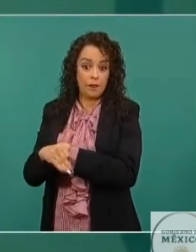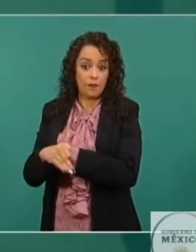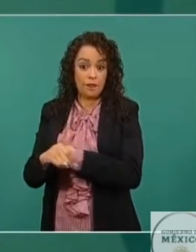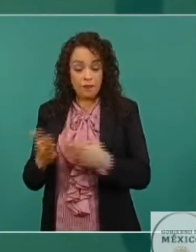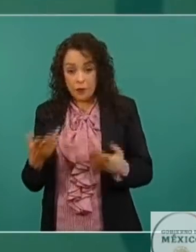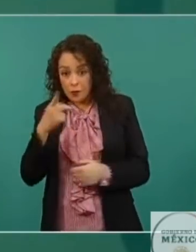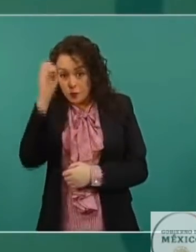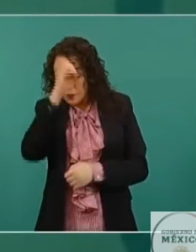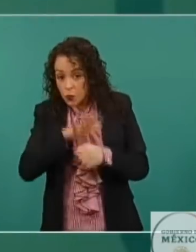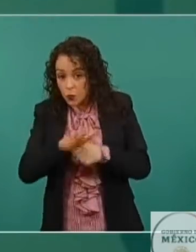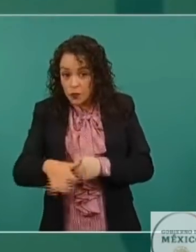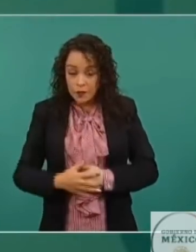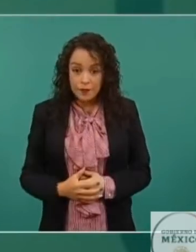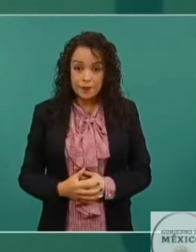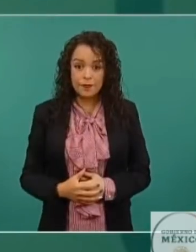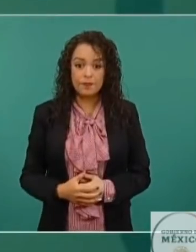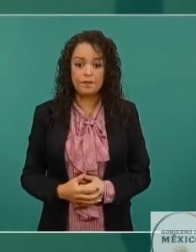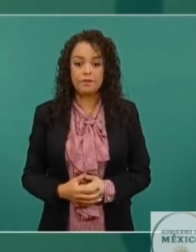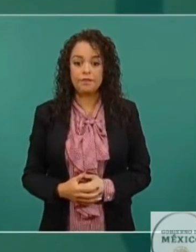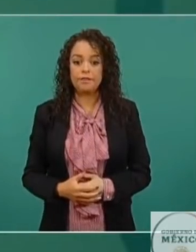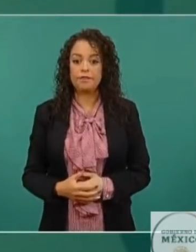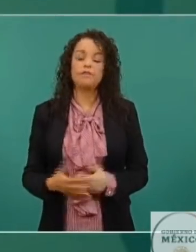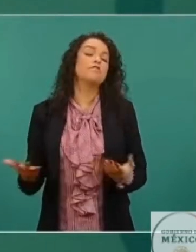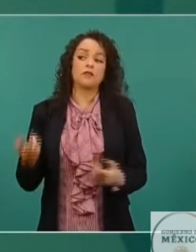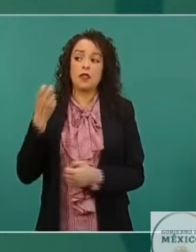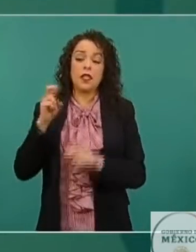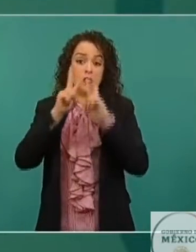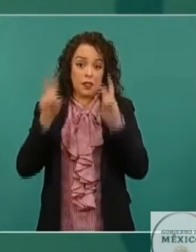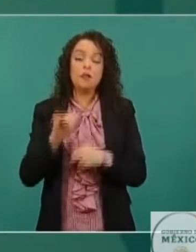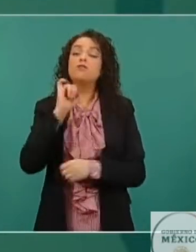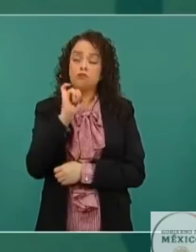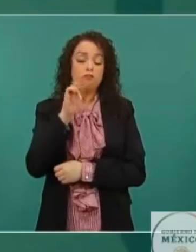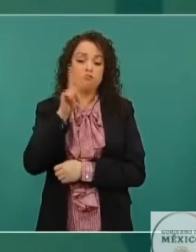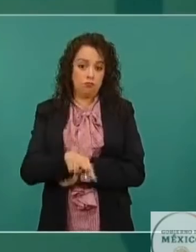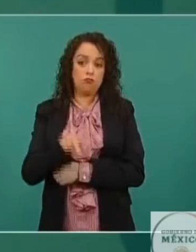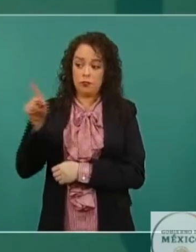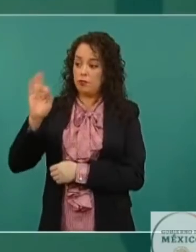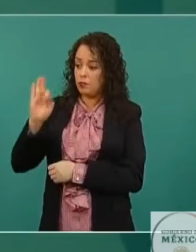Pues este, es un asunto en efecto que está viendo la Fiscalía.